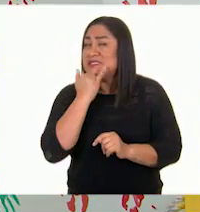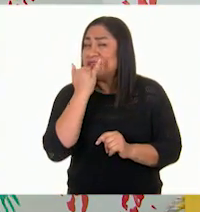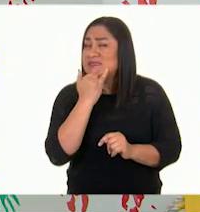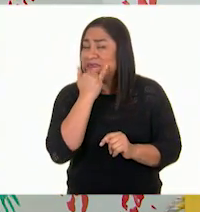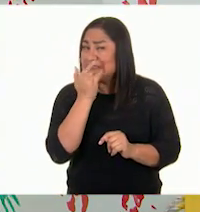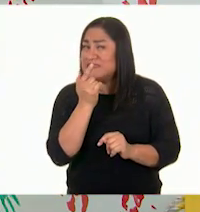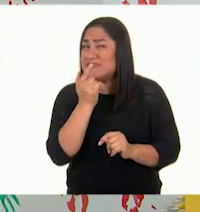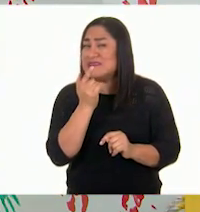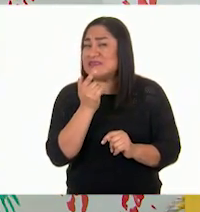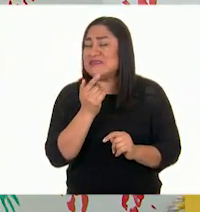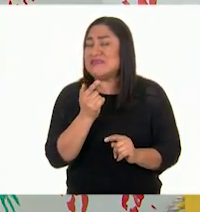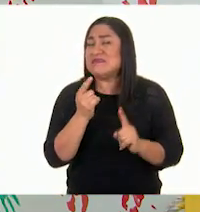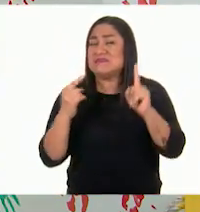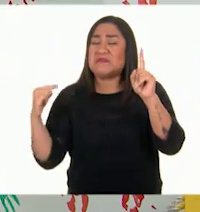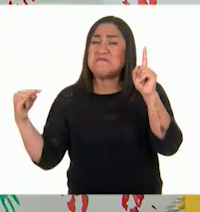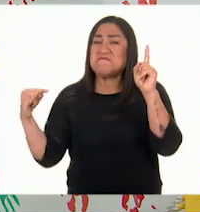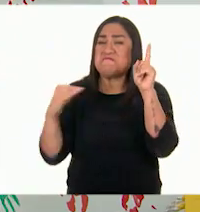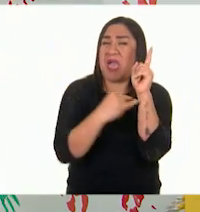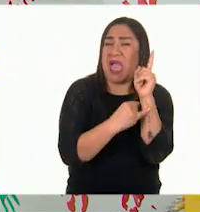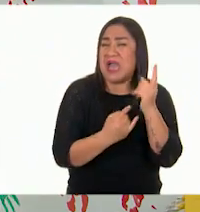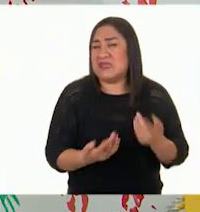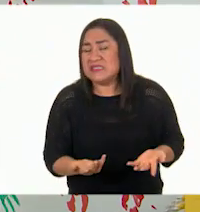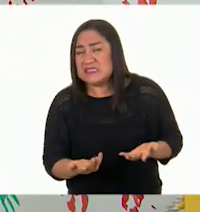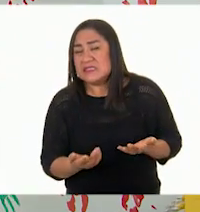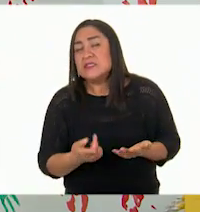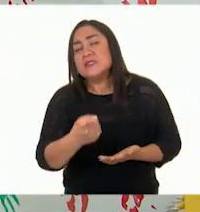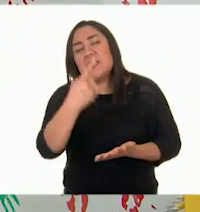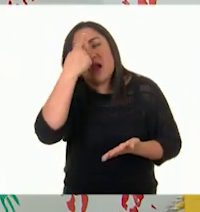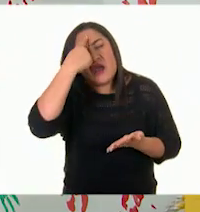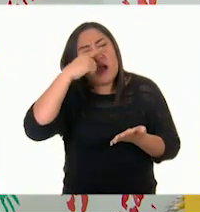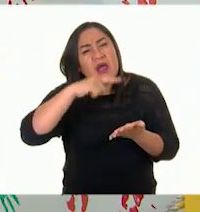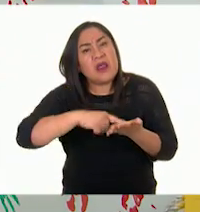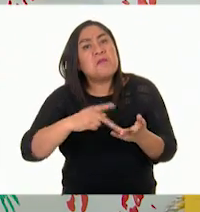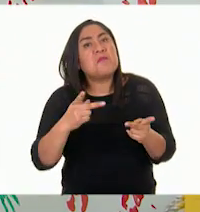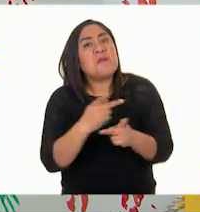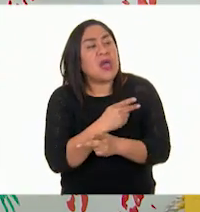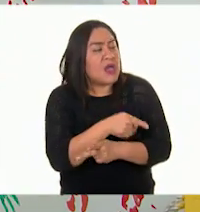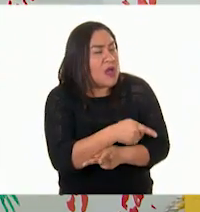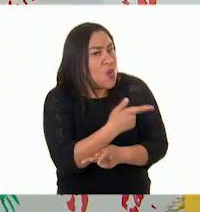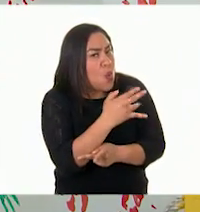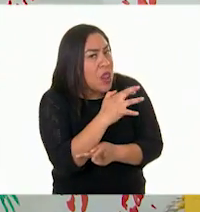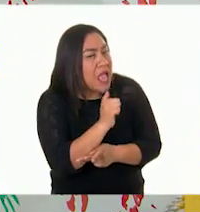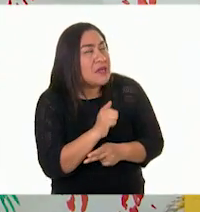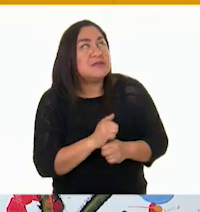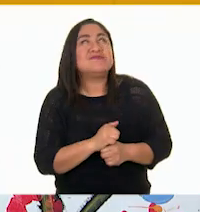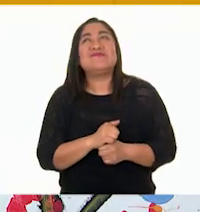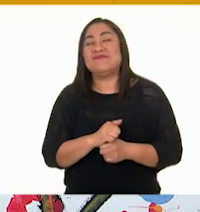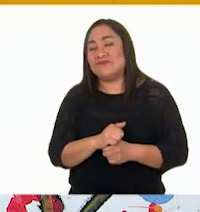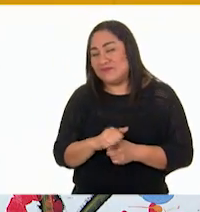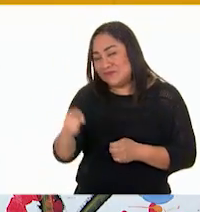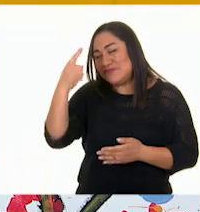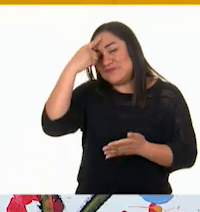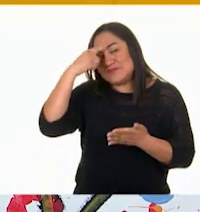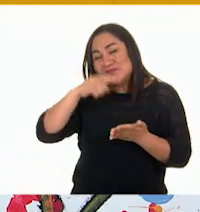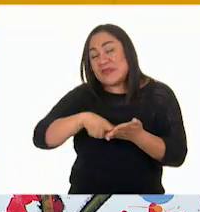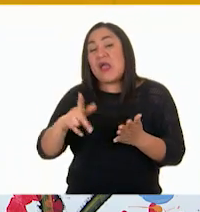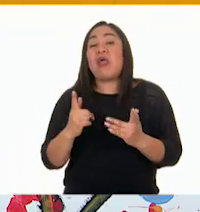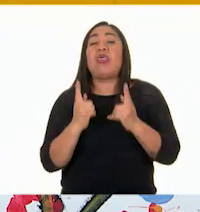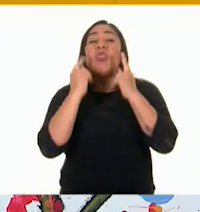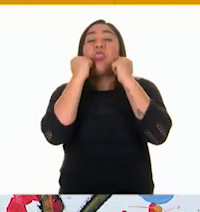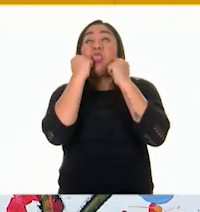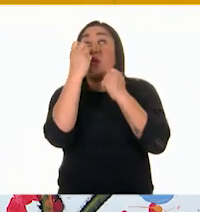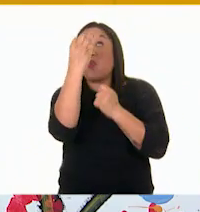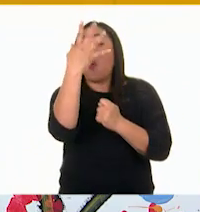contra un poste. ¿Qué cree que haya pasado, Gloria? Ay, pues, yo creo que se pasó el alto,